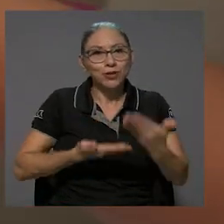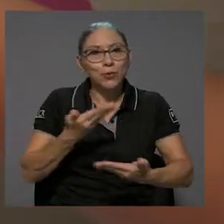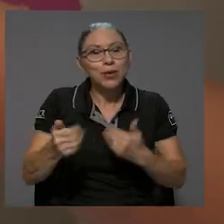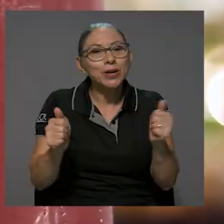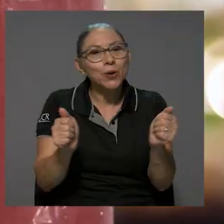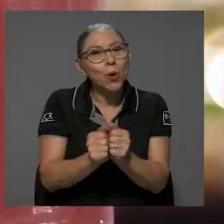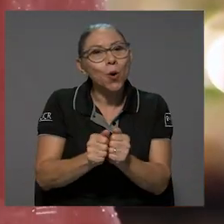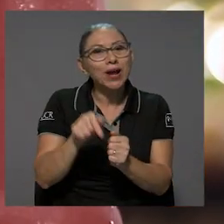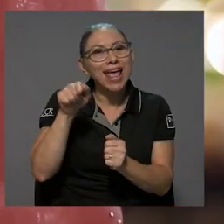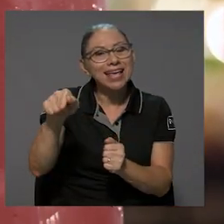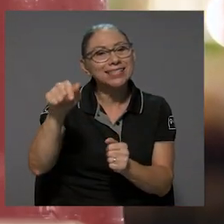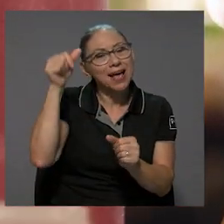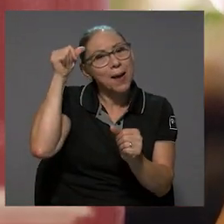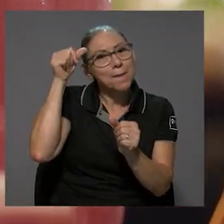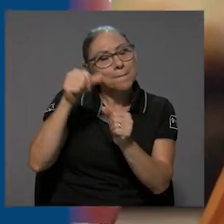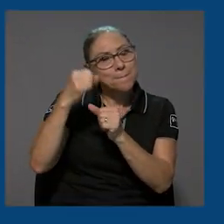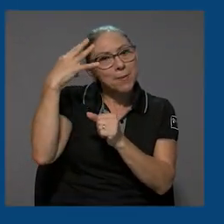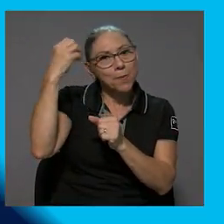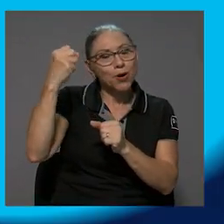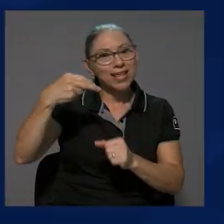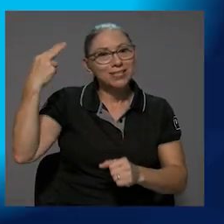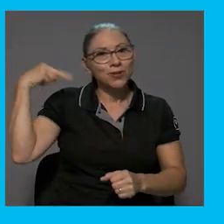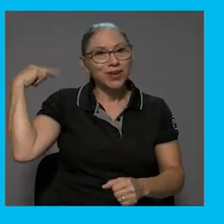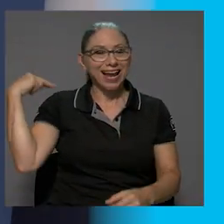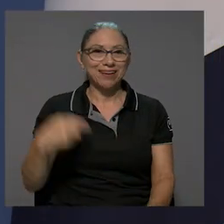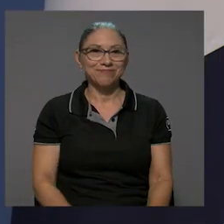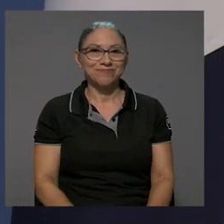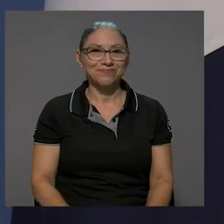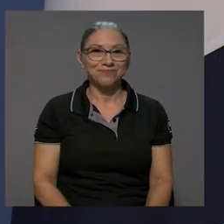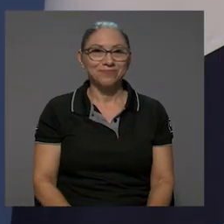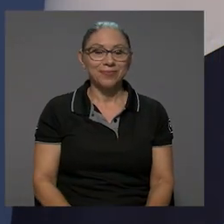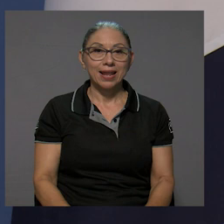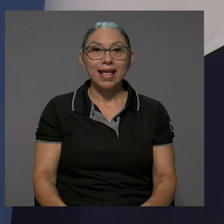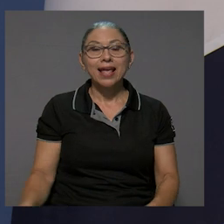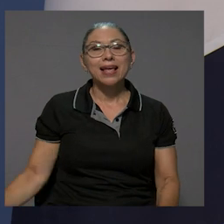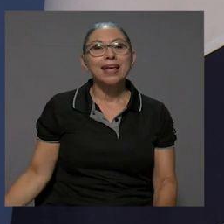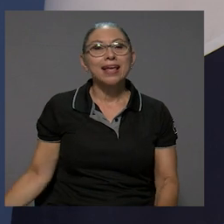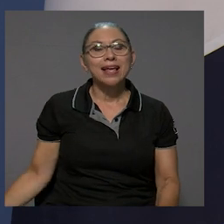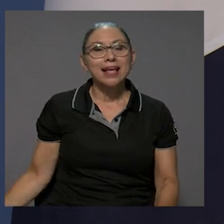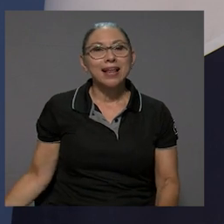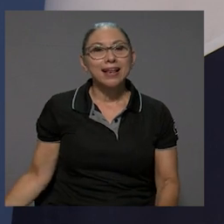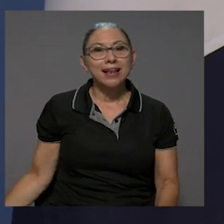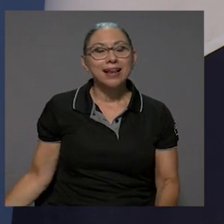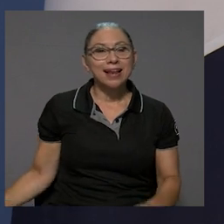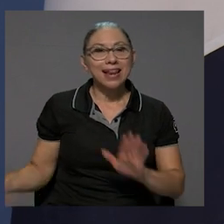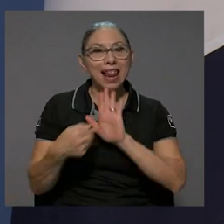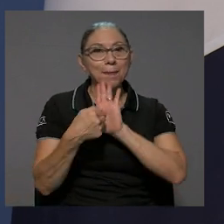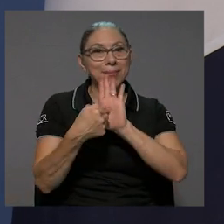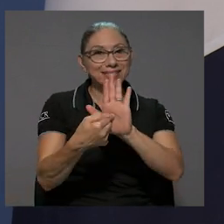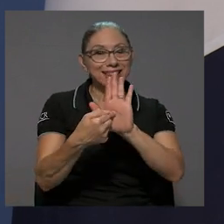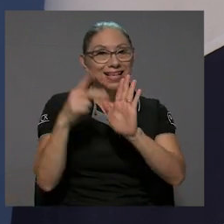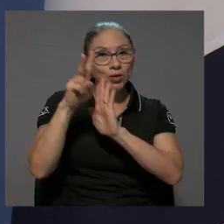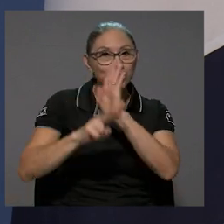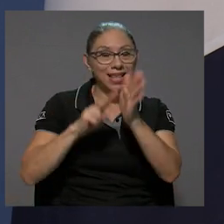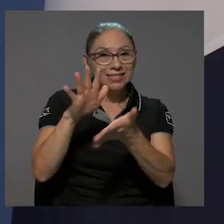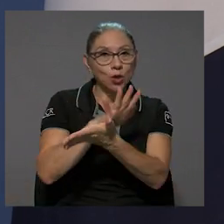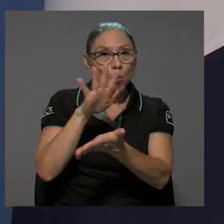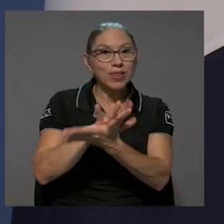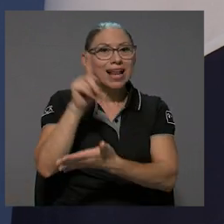esa memoria histórica. La presentación de este documental es una muestra